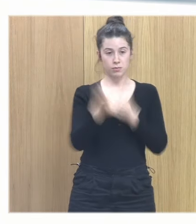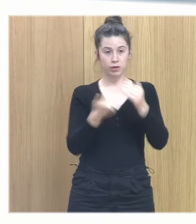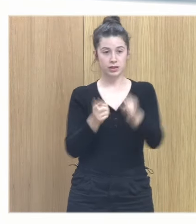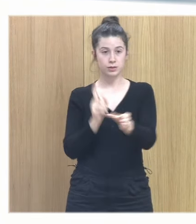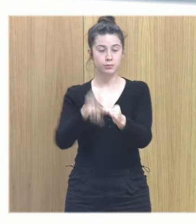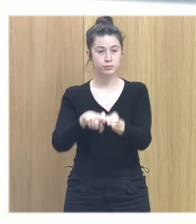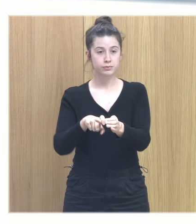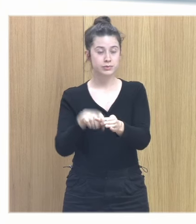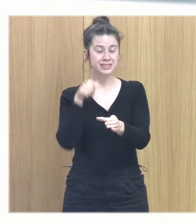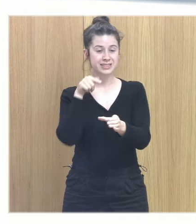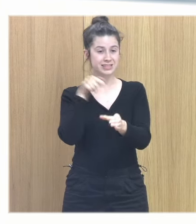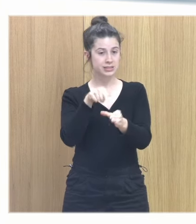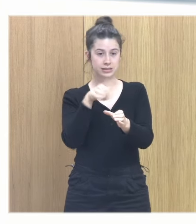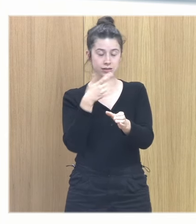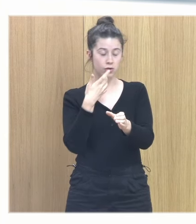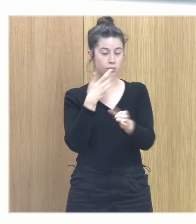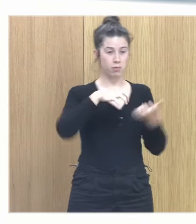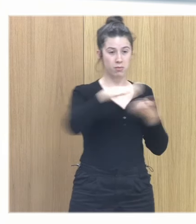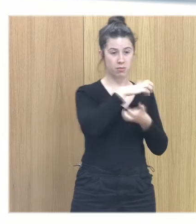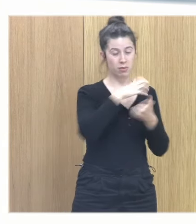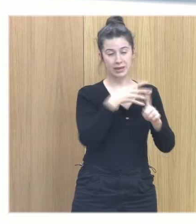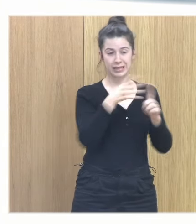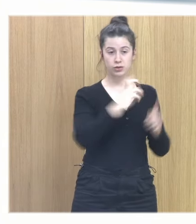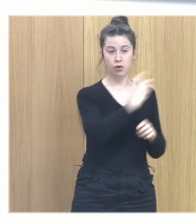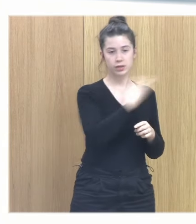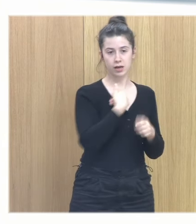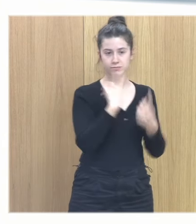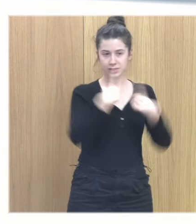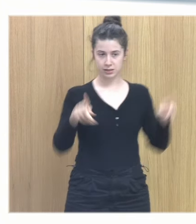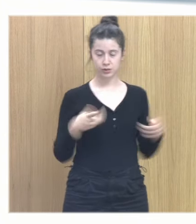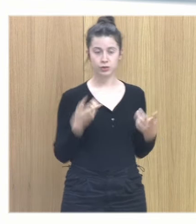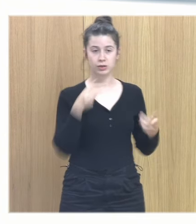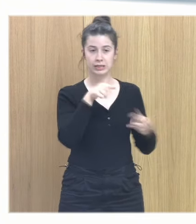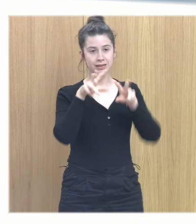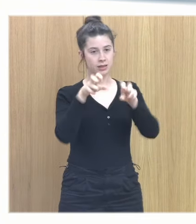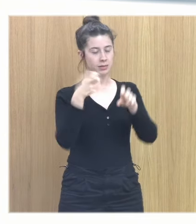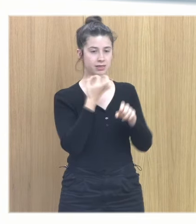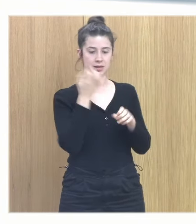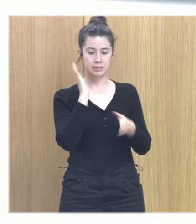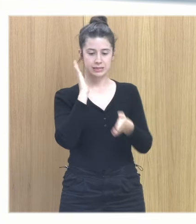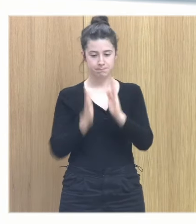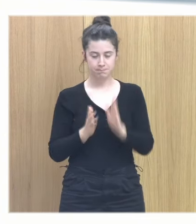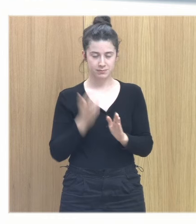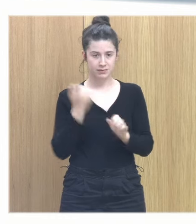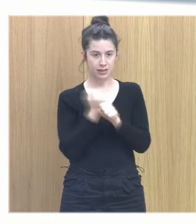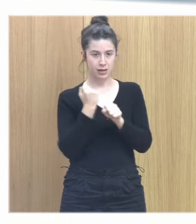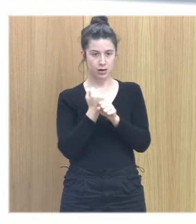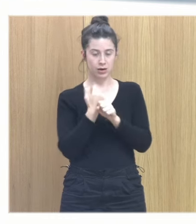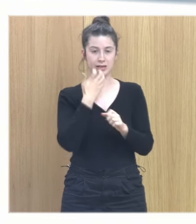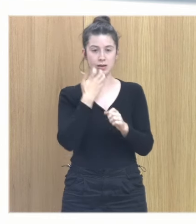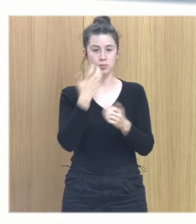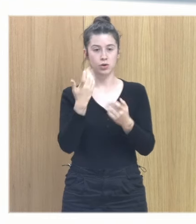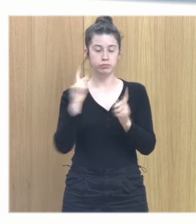que no va a pasar en otras formas de maltrato. Y esto es un tema que vamos a tener que trabajar muy claramente cuando trabajemos cuál es la